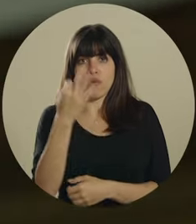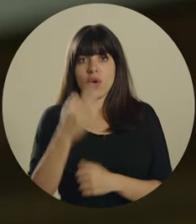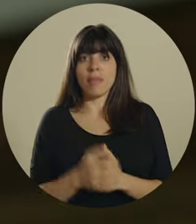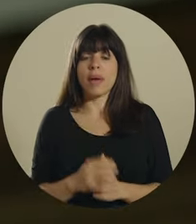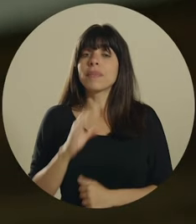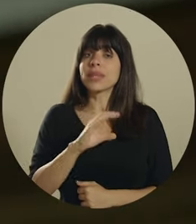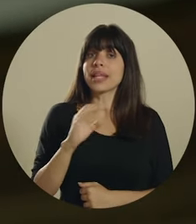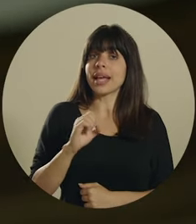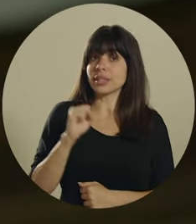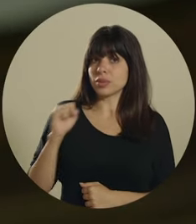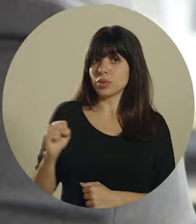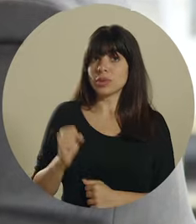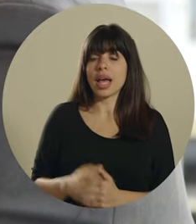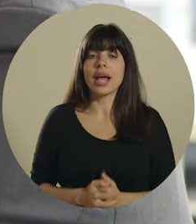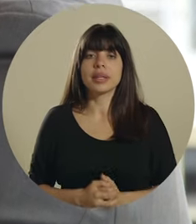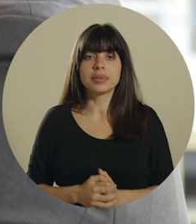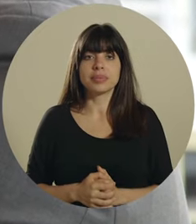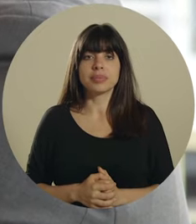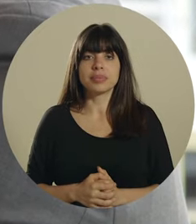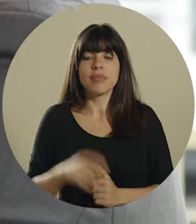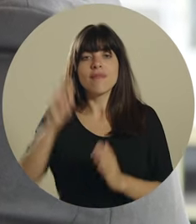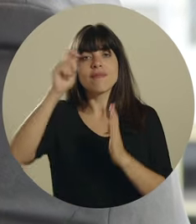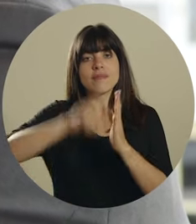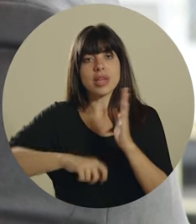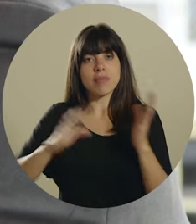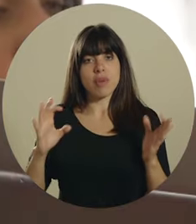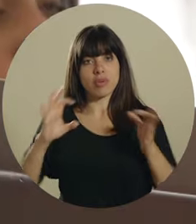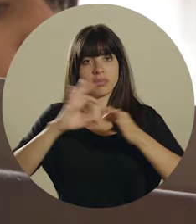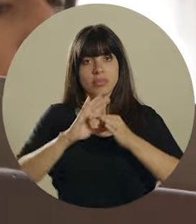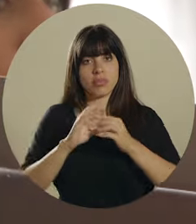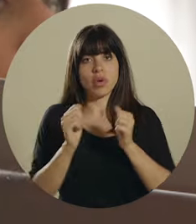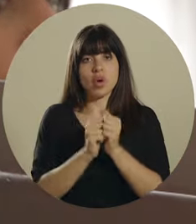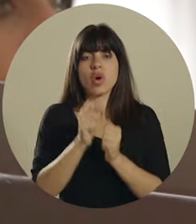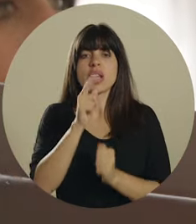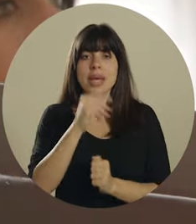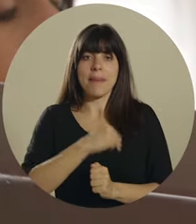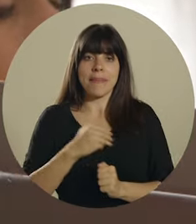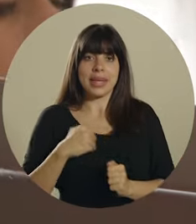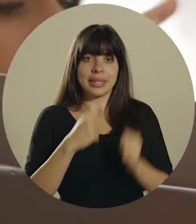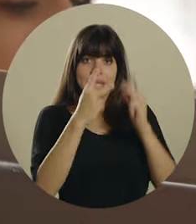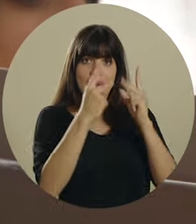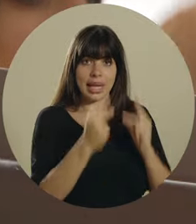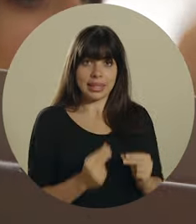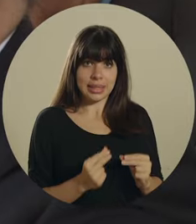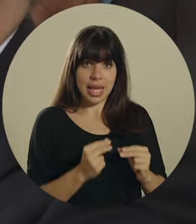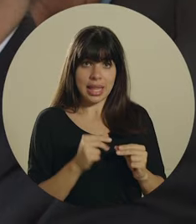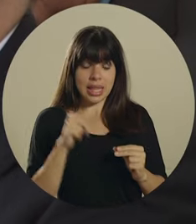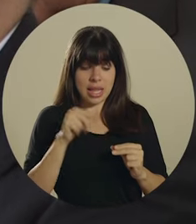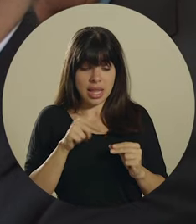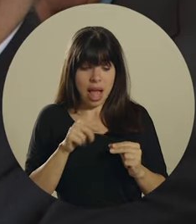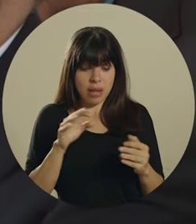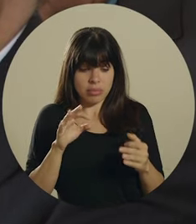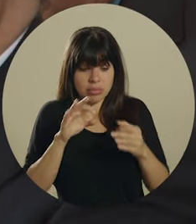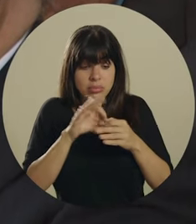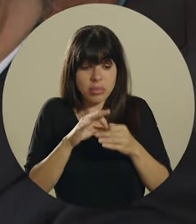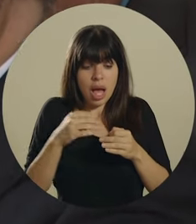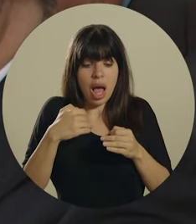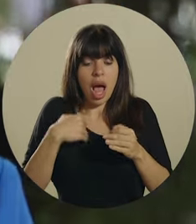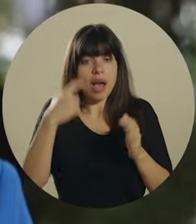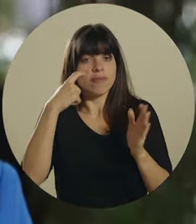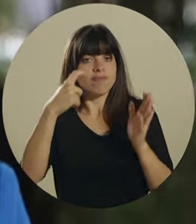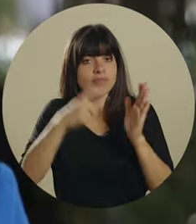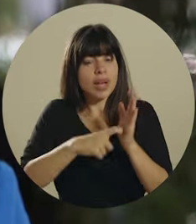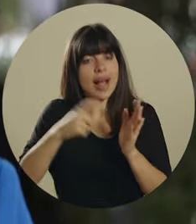desembolsos. Caja Costarricense del Seguro Social firmó un convenio con el Ministerio de Hacienda en el cual